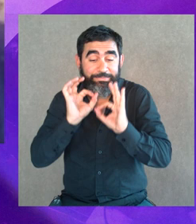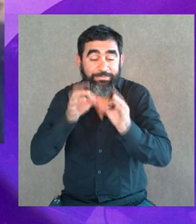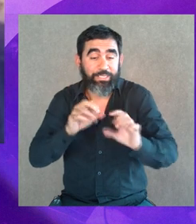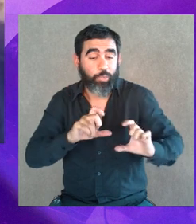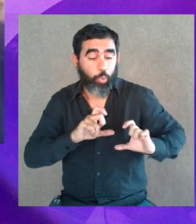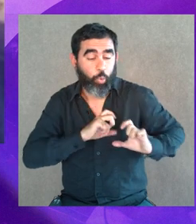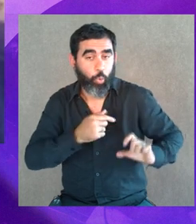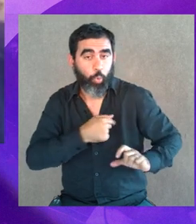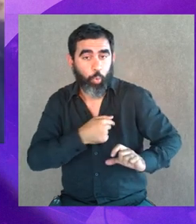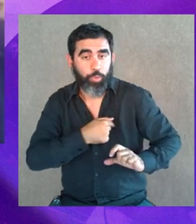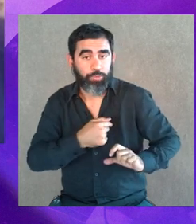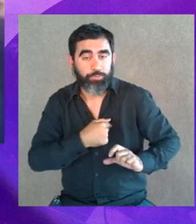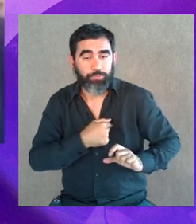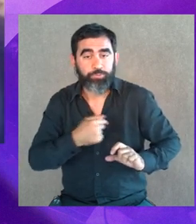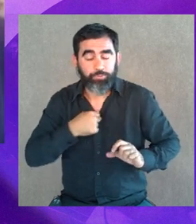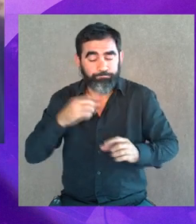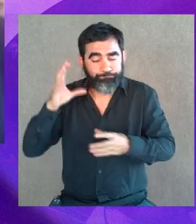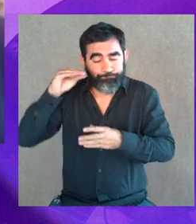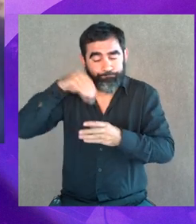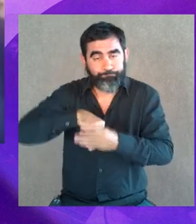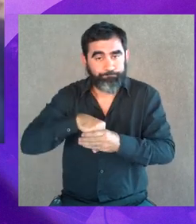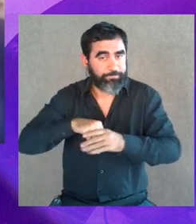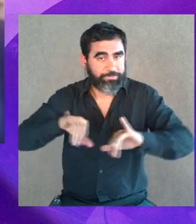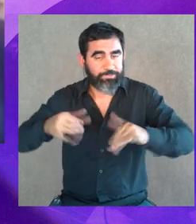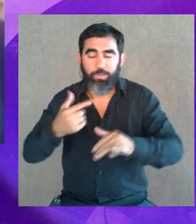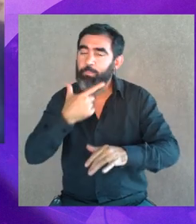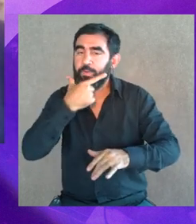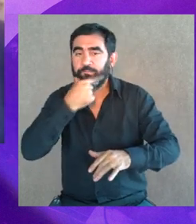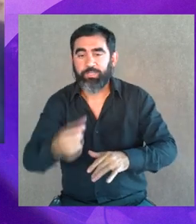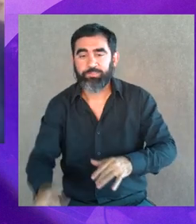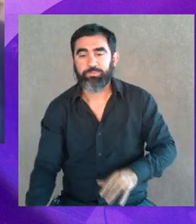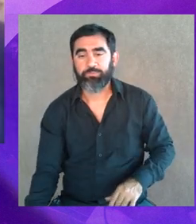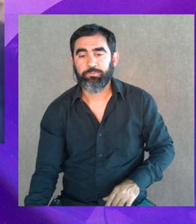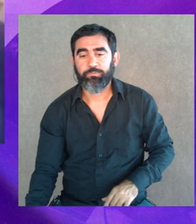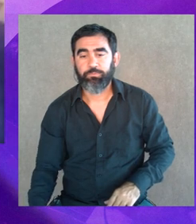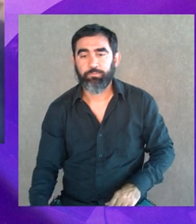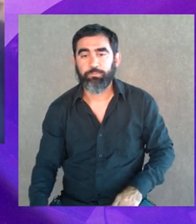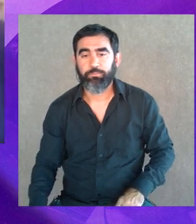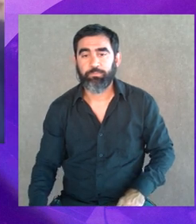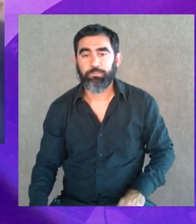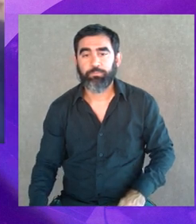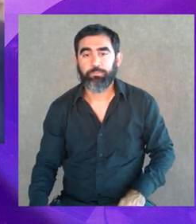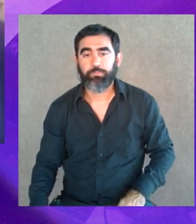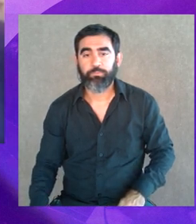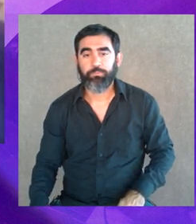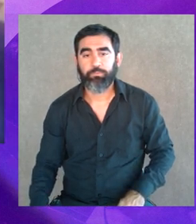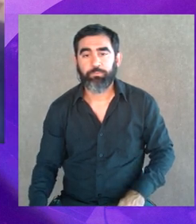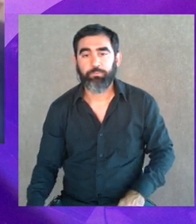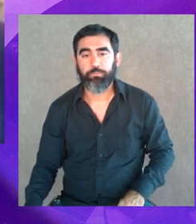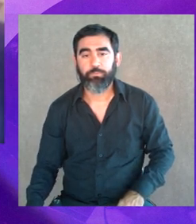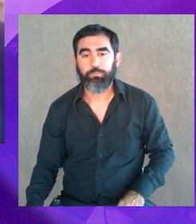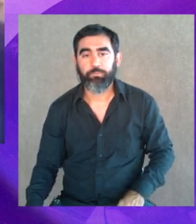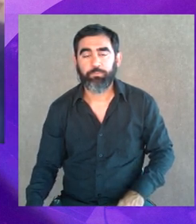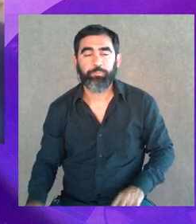corazón, vos lo incorporás, lo incorporás mucho más fácilmente. Cuando te cuestionan desde